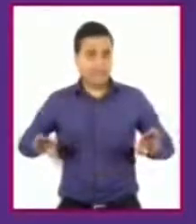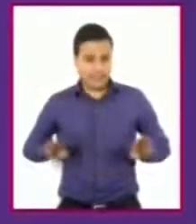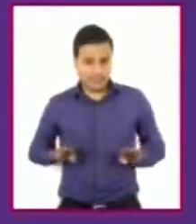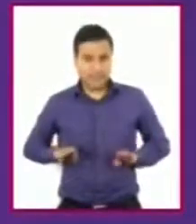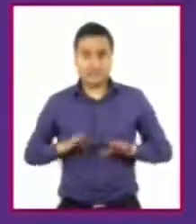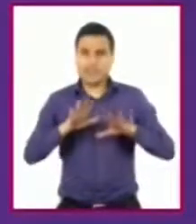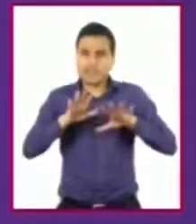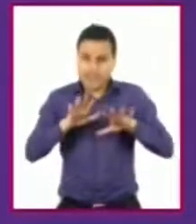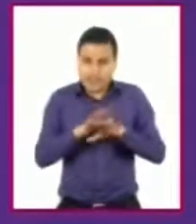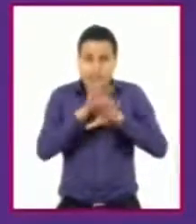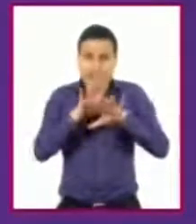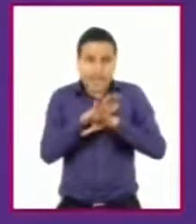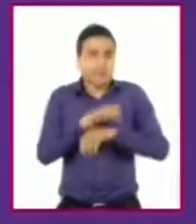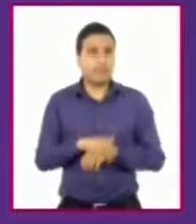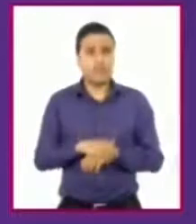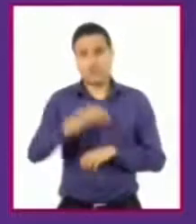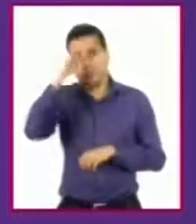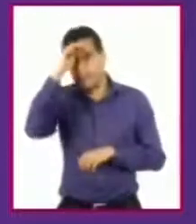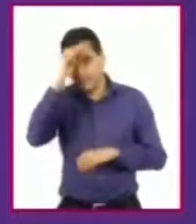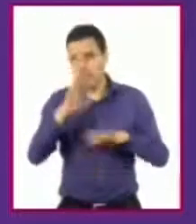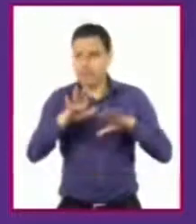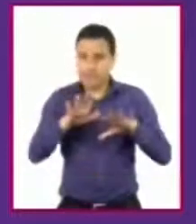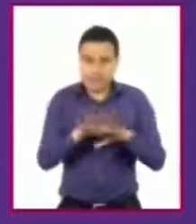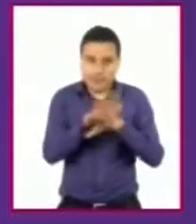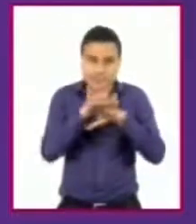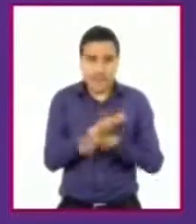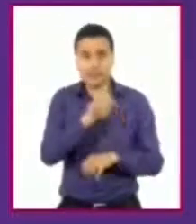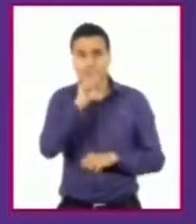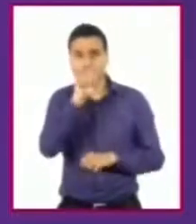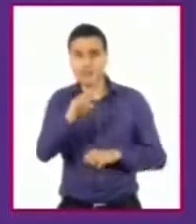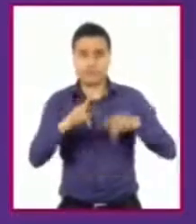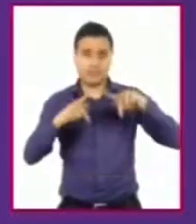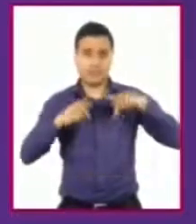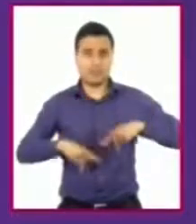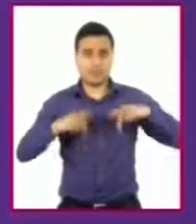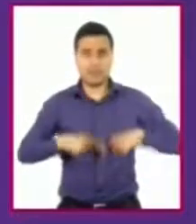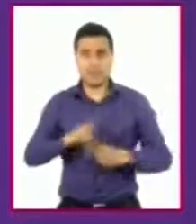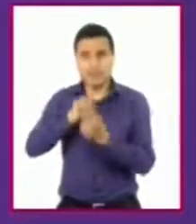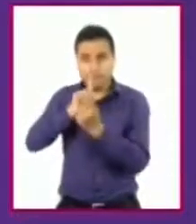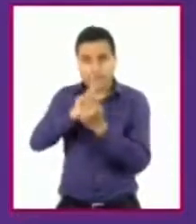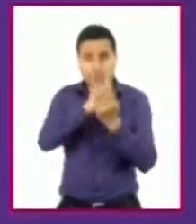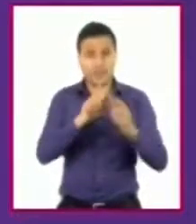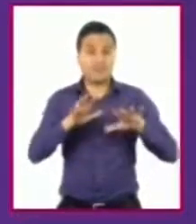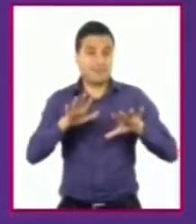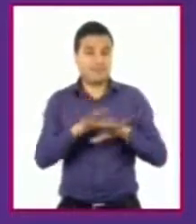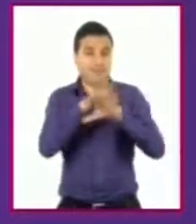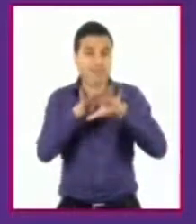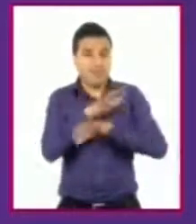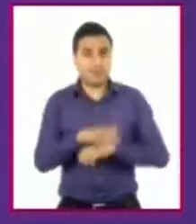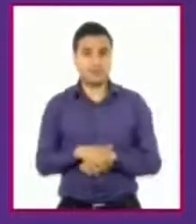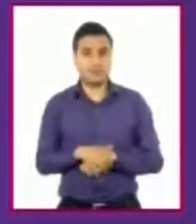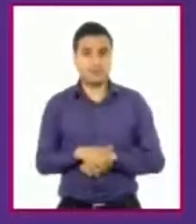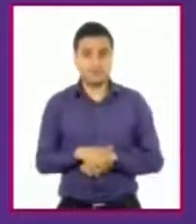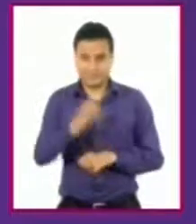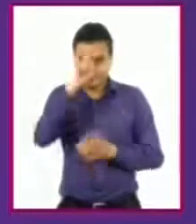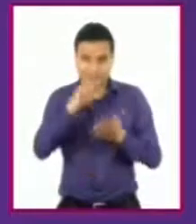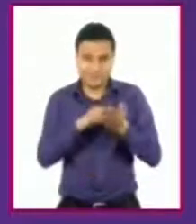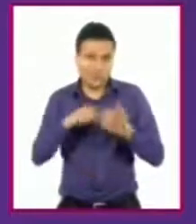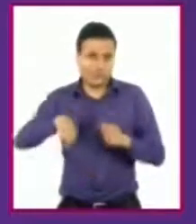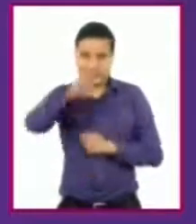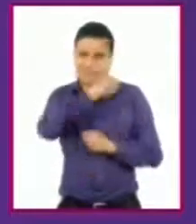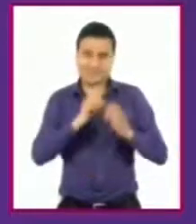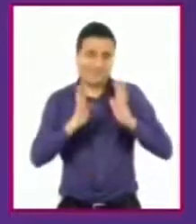tanto en la manera de ser y pensar, como en la forma en que nos relacionamos con los demás. Seguramente también ustedes los han